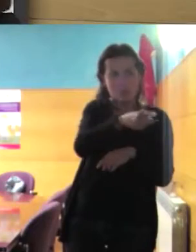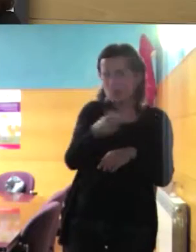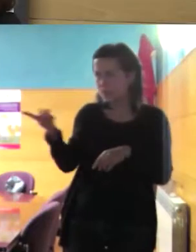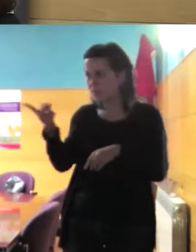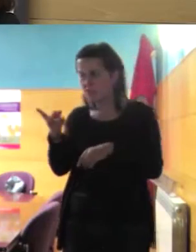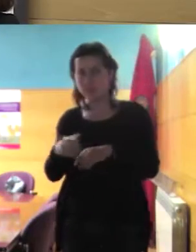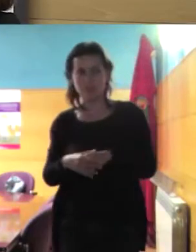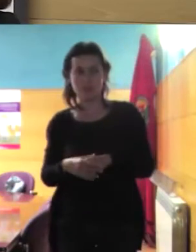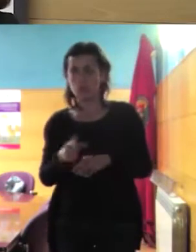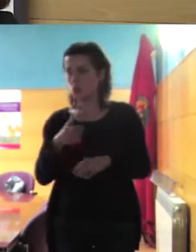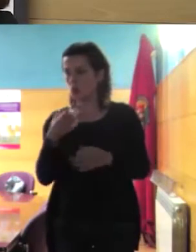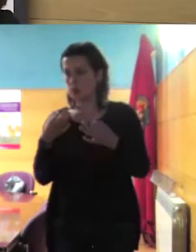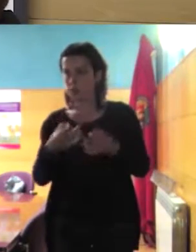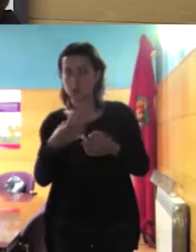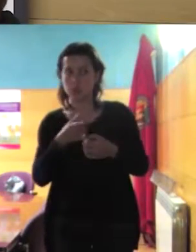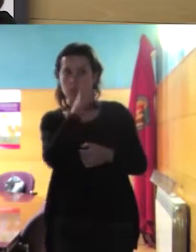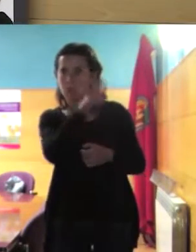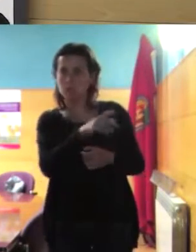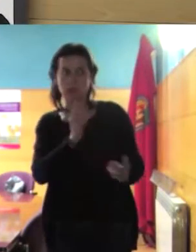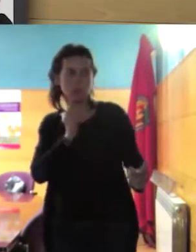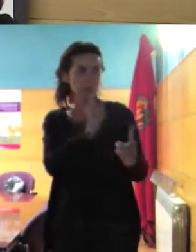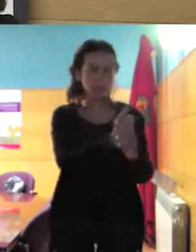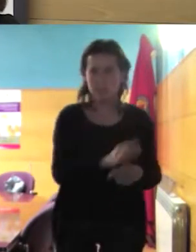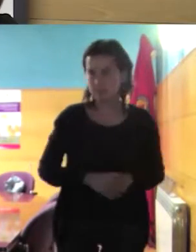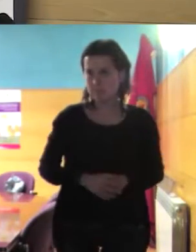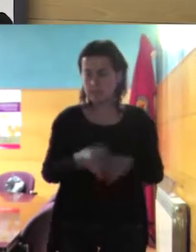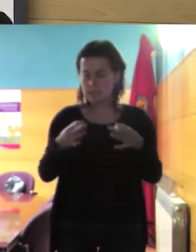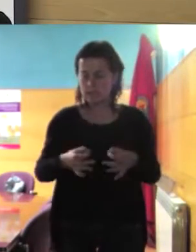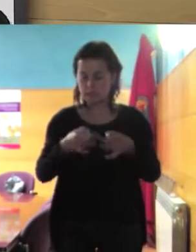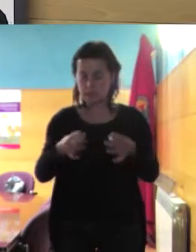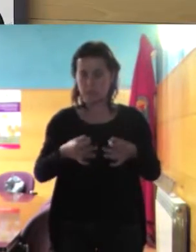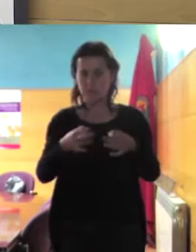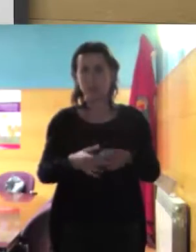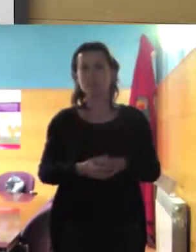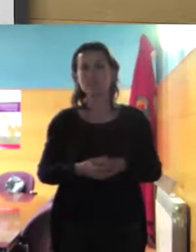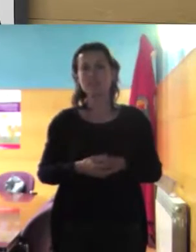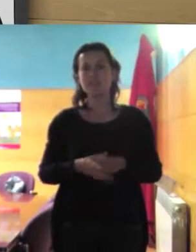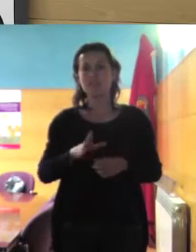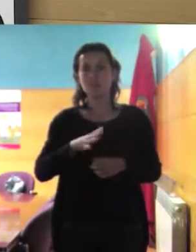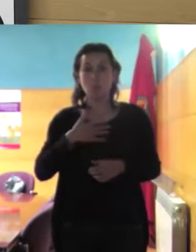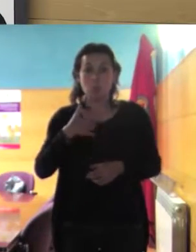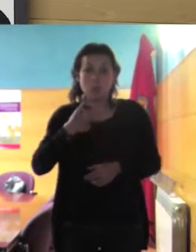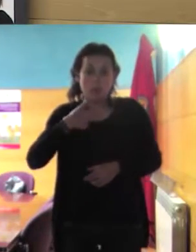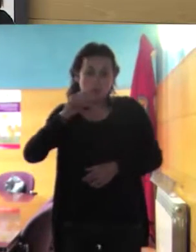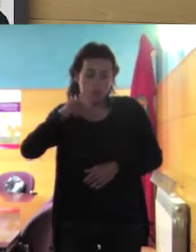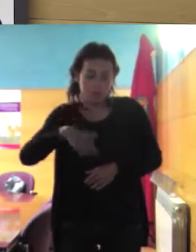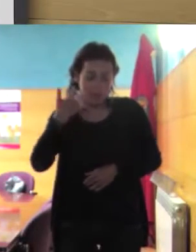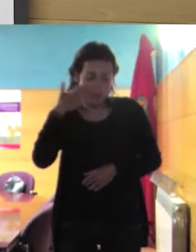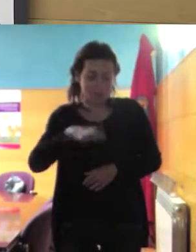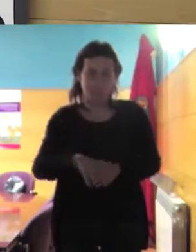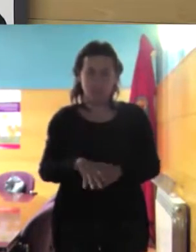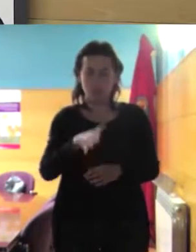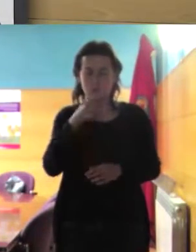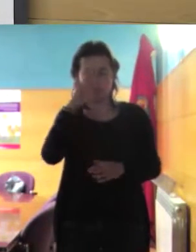yo me meto mucho con la gente ¿no? soy igual y yo también soy un poco rara porque es que me choca